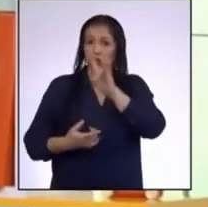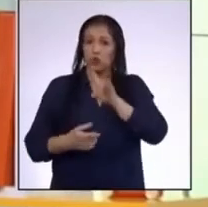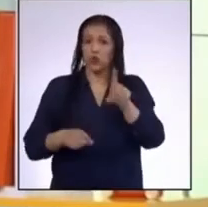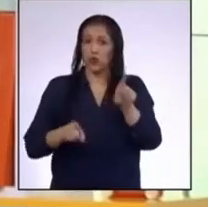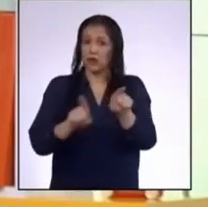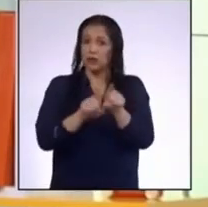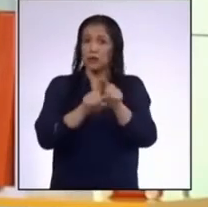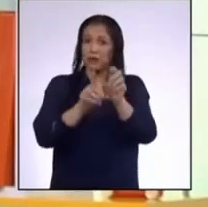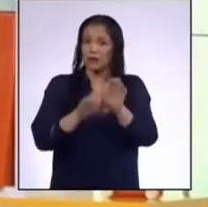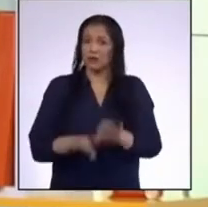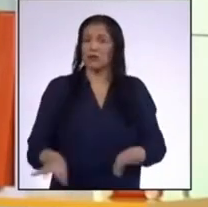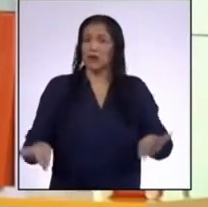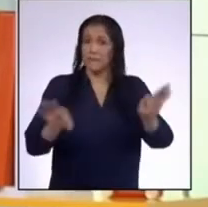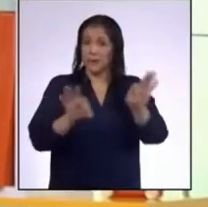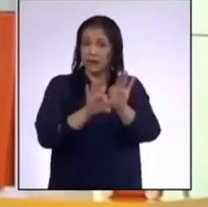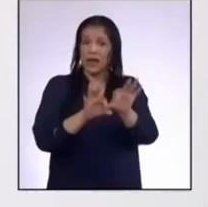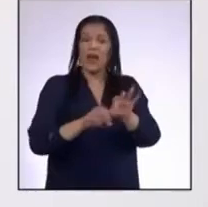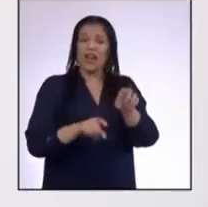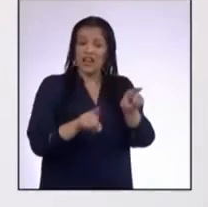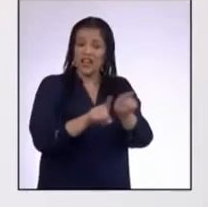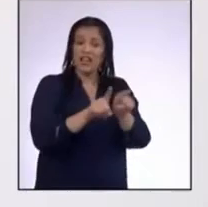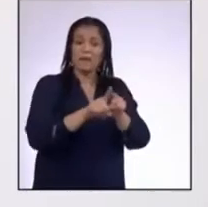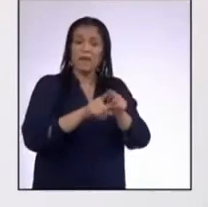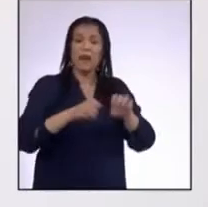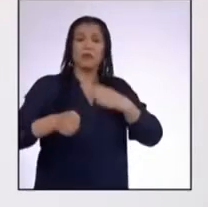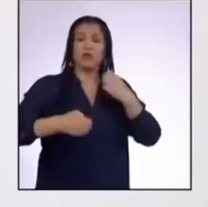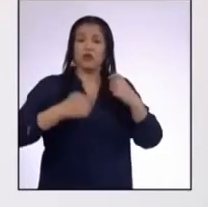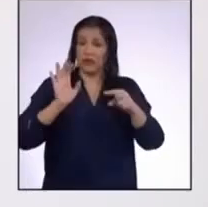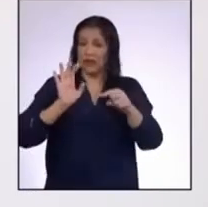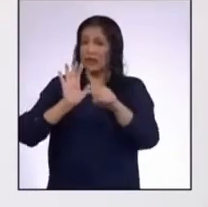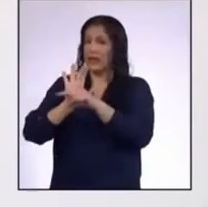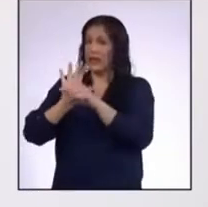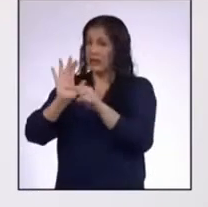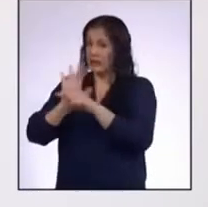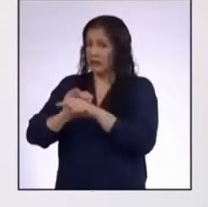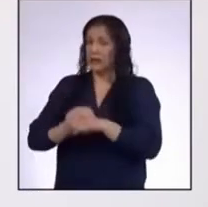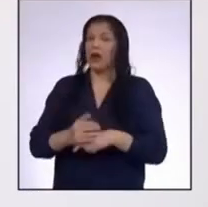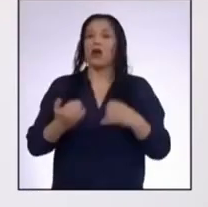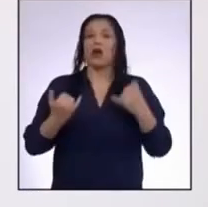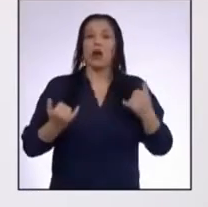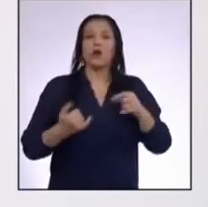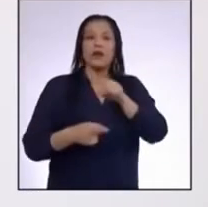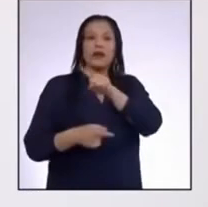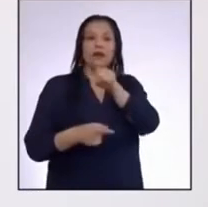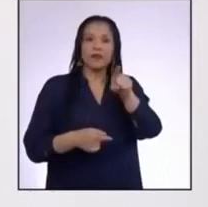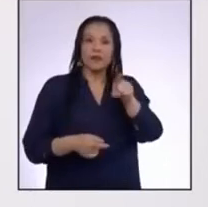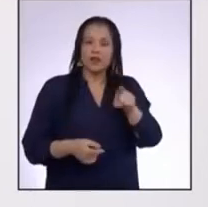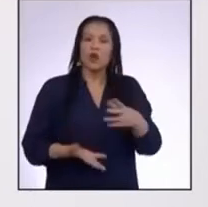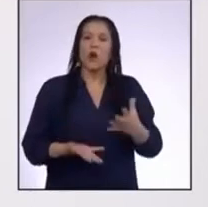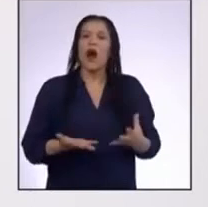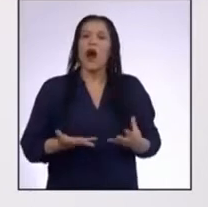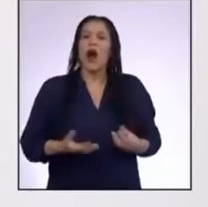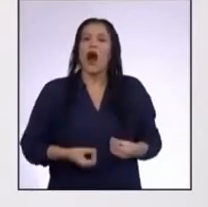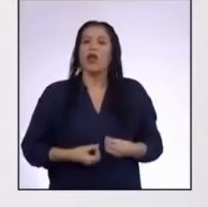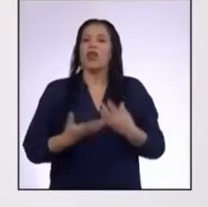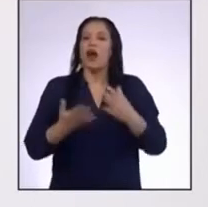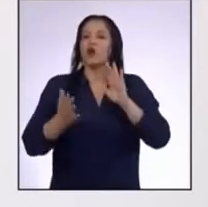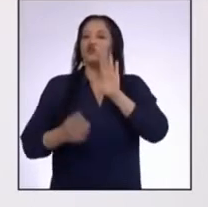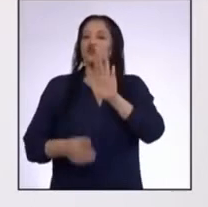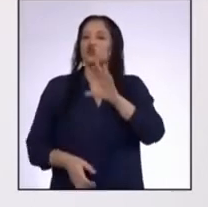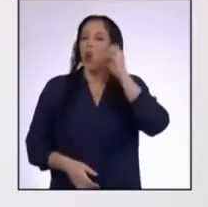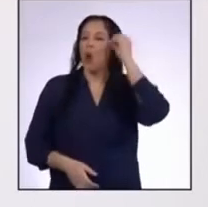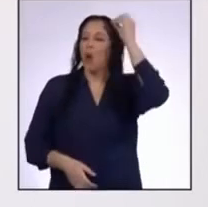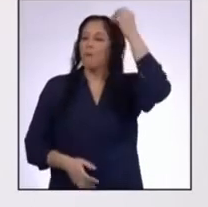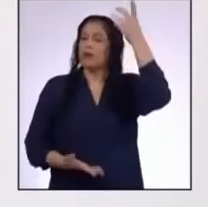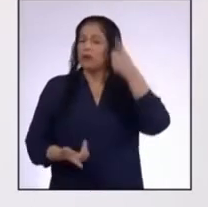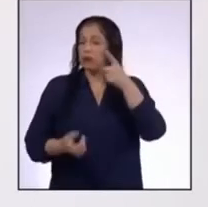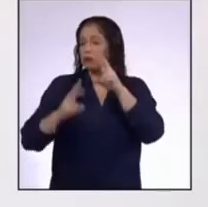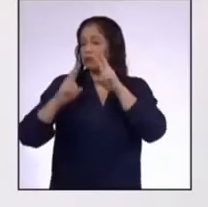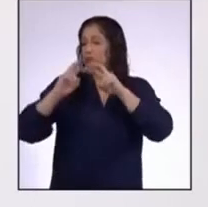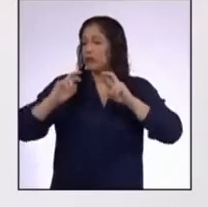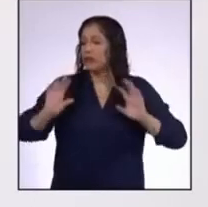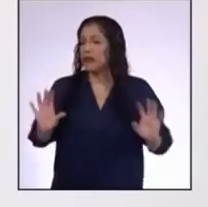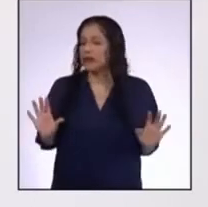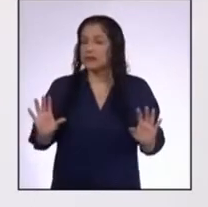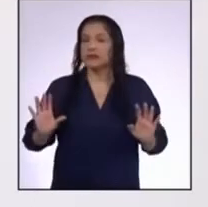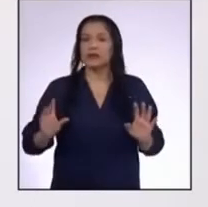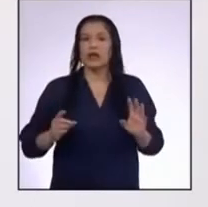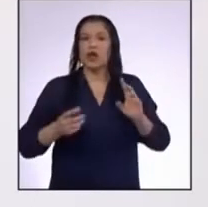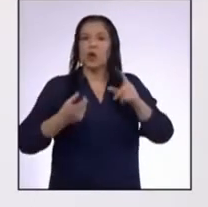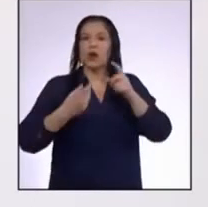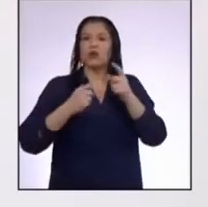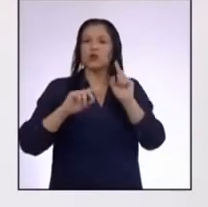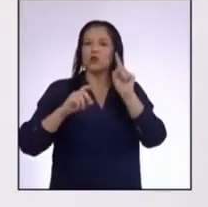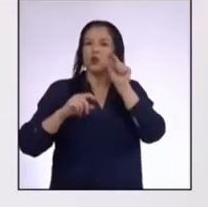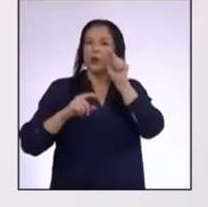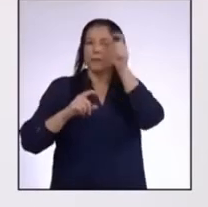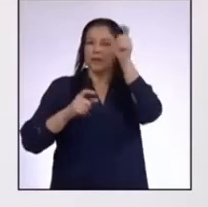importantes, incluso las negativas Lo que acaban de hacer es brindar una opinión crítica A partir